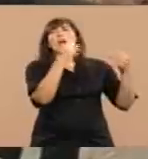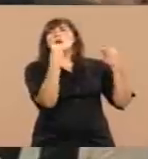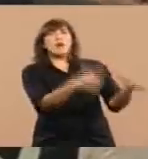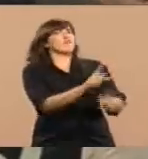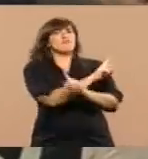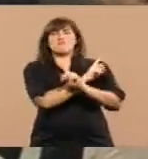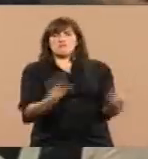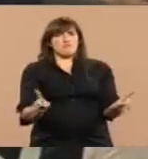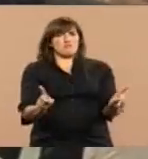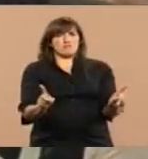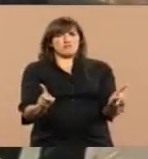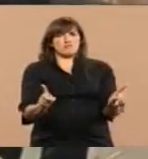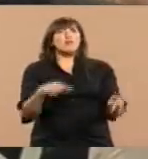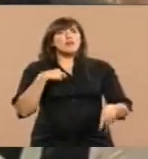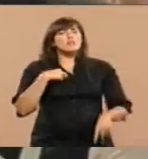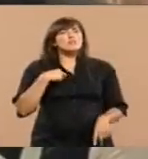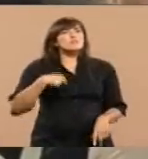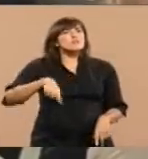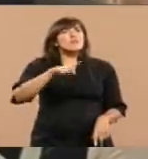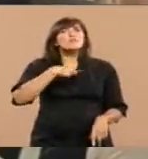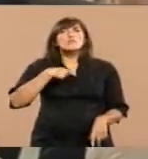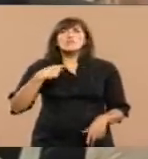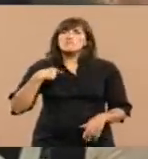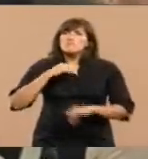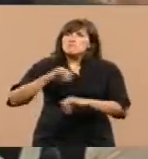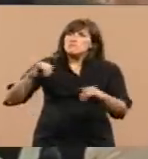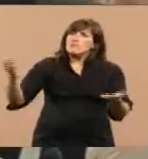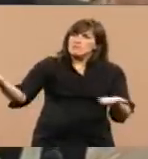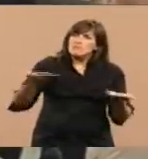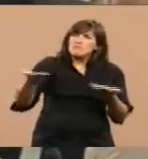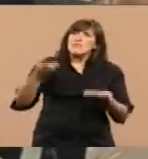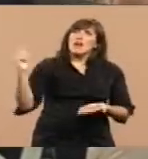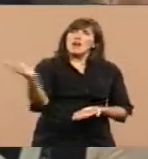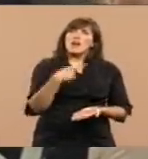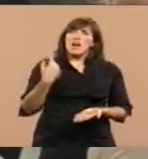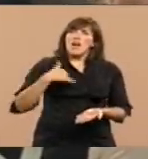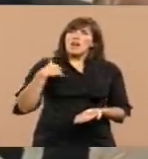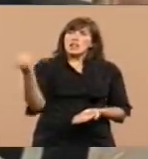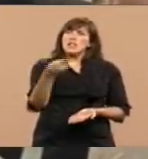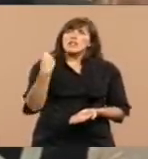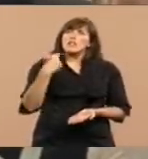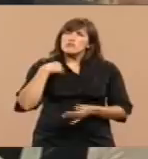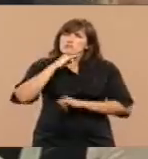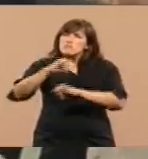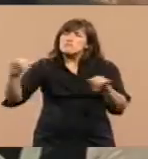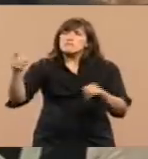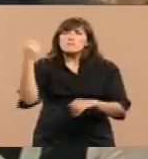y convocar a todos los argentinos a la buena memoria,